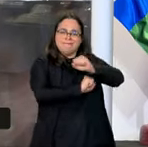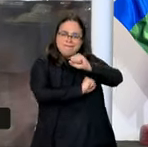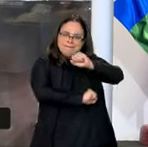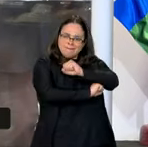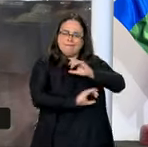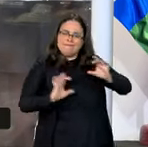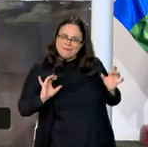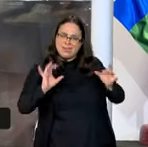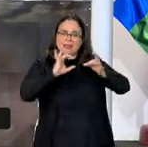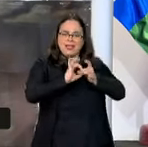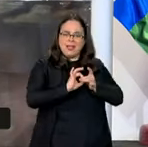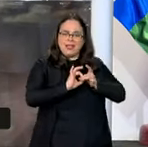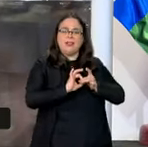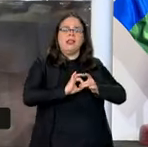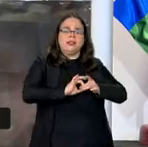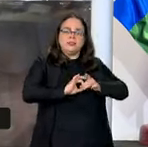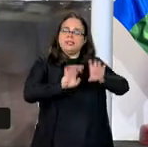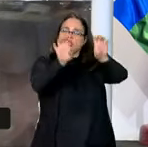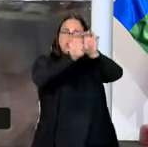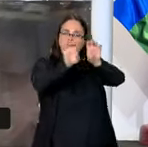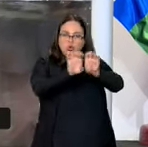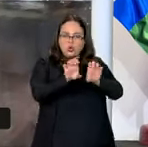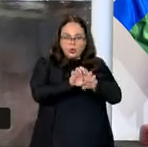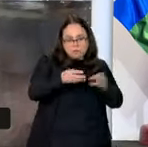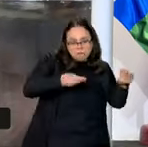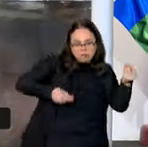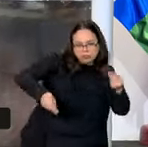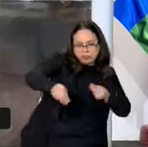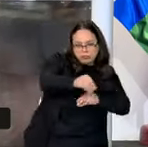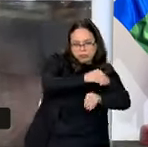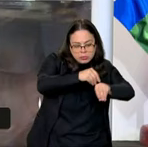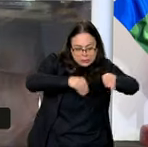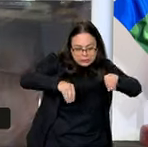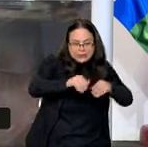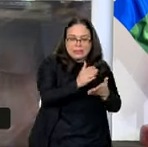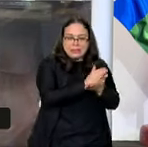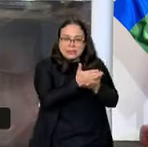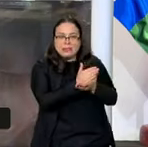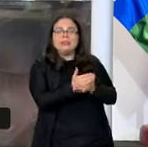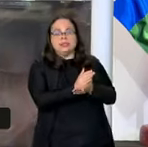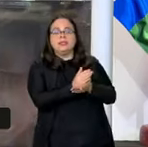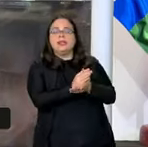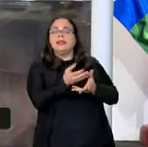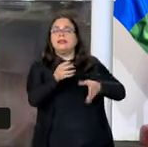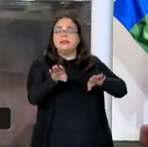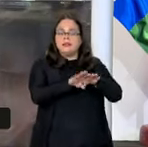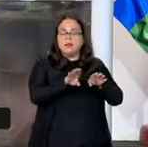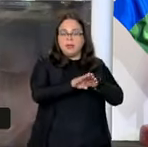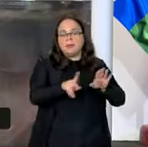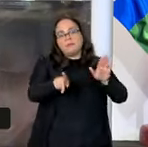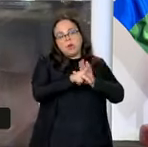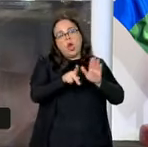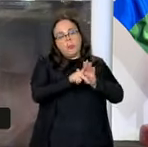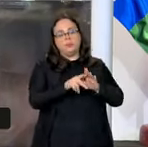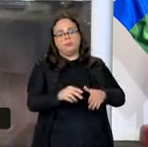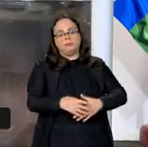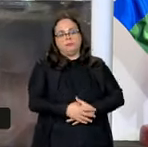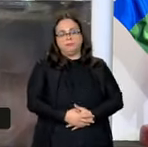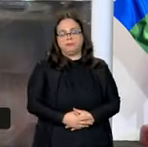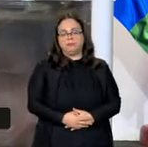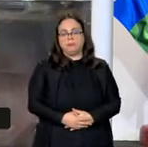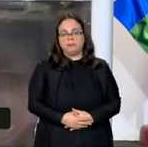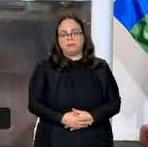se caracteriza por la integração física, a partir de las infraestructuras,